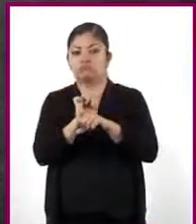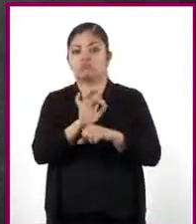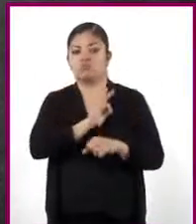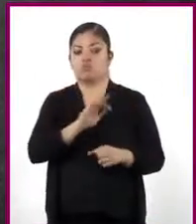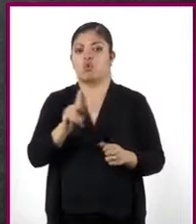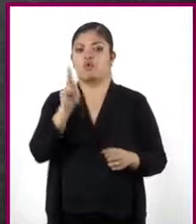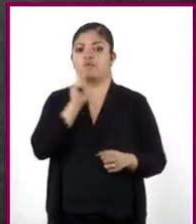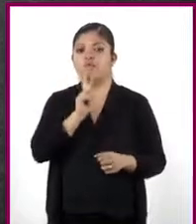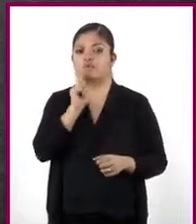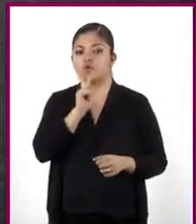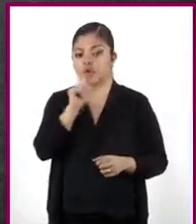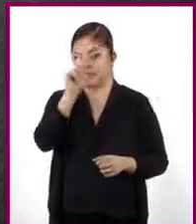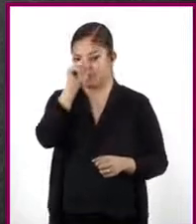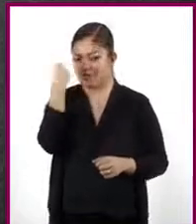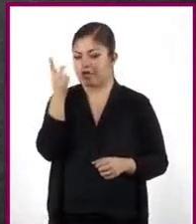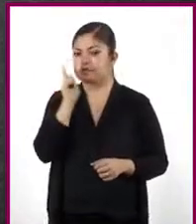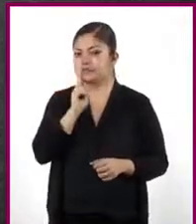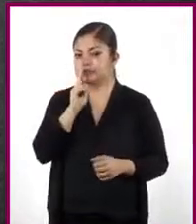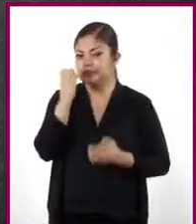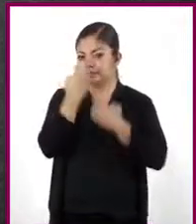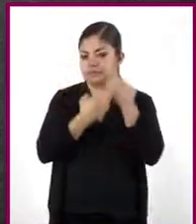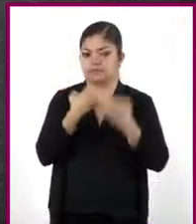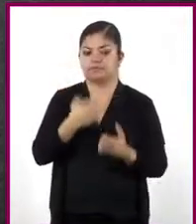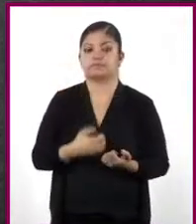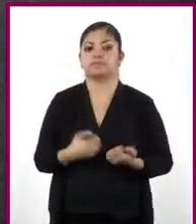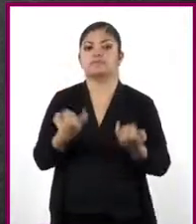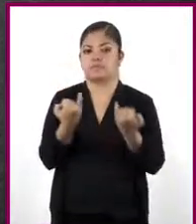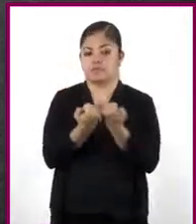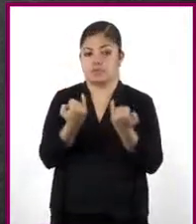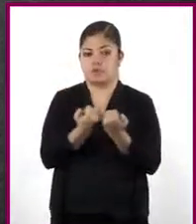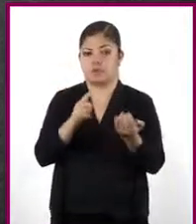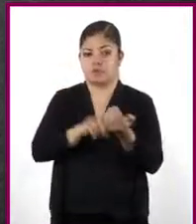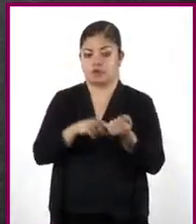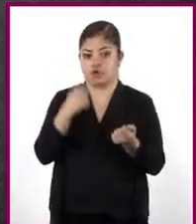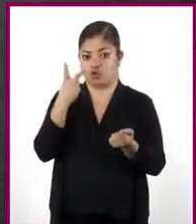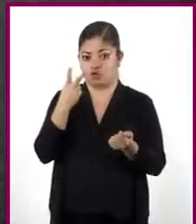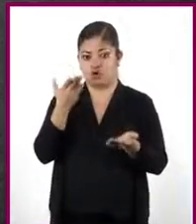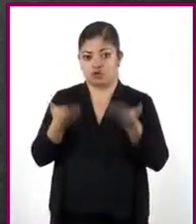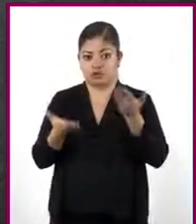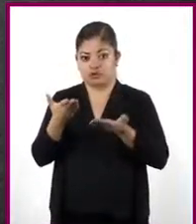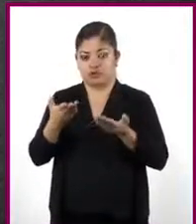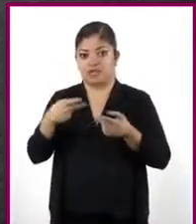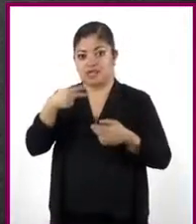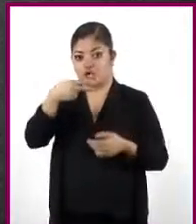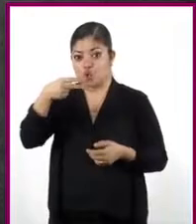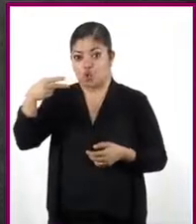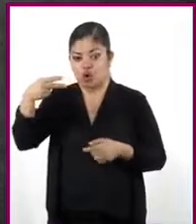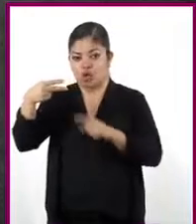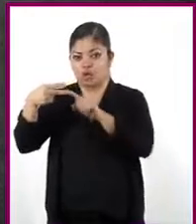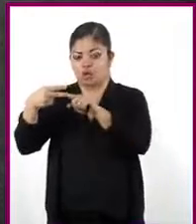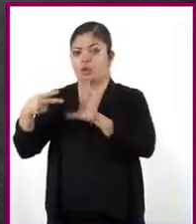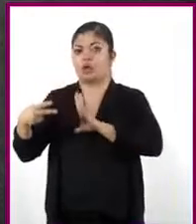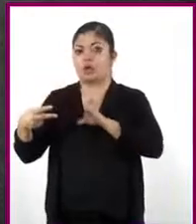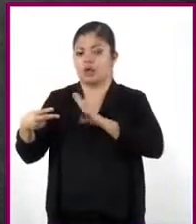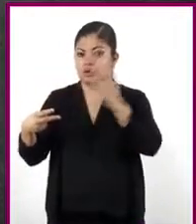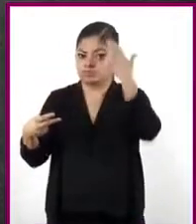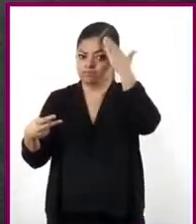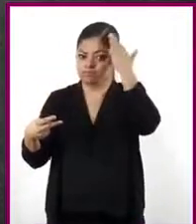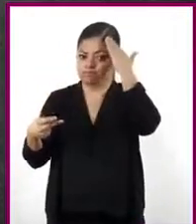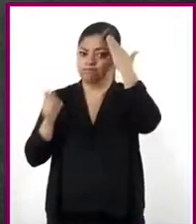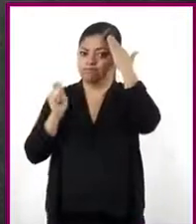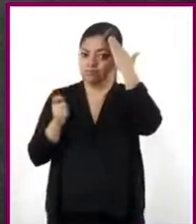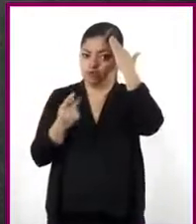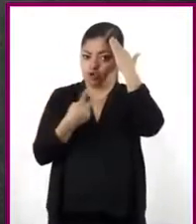comprobar con facilidad. Como las expresiones en ambos lados del signo igual tienen como denominador al 2,